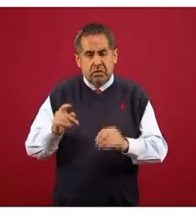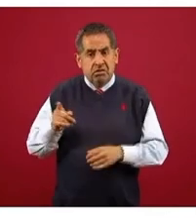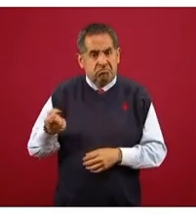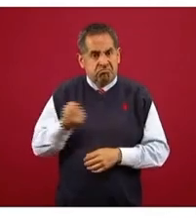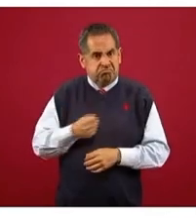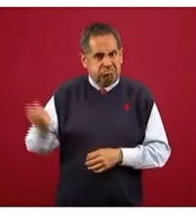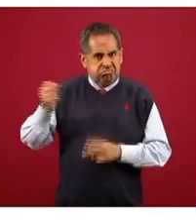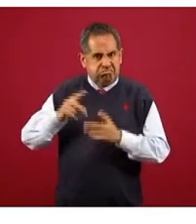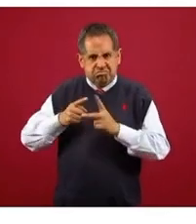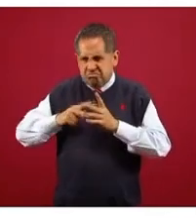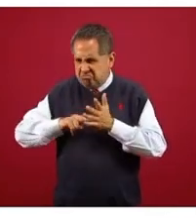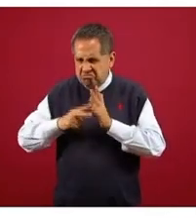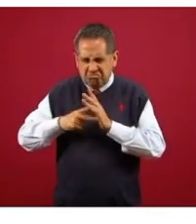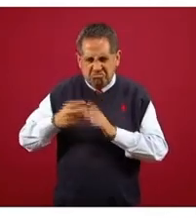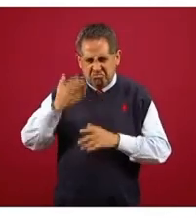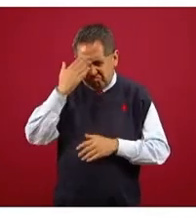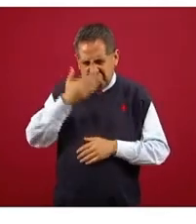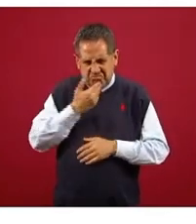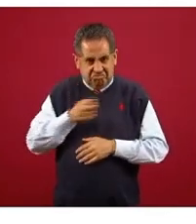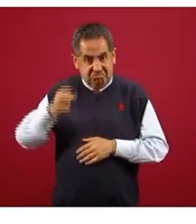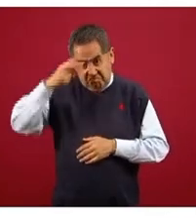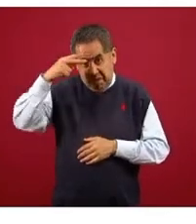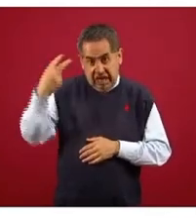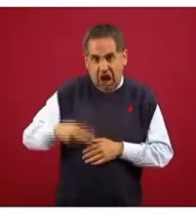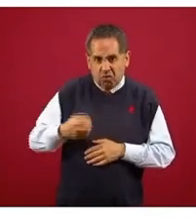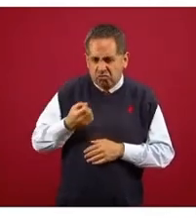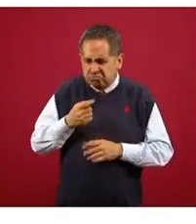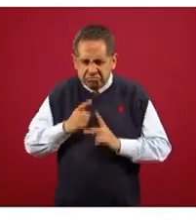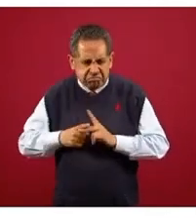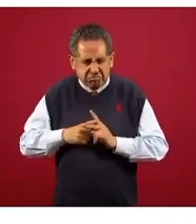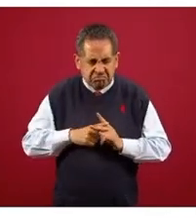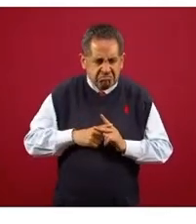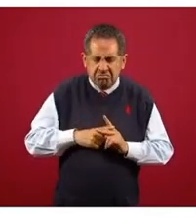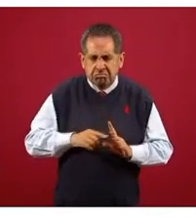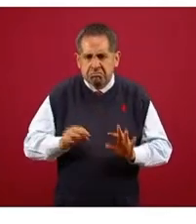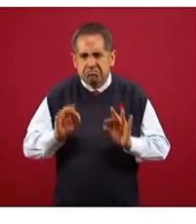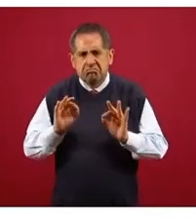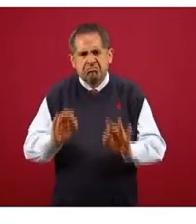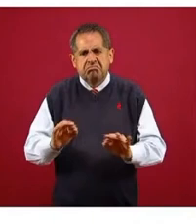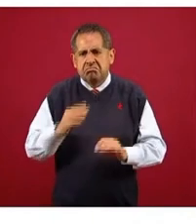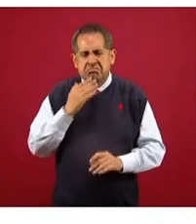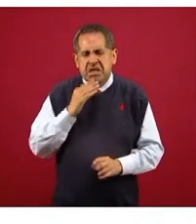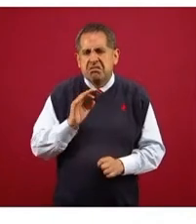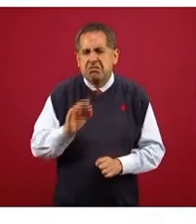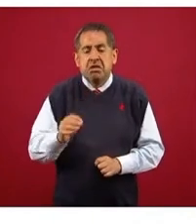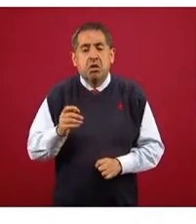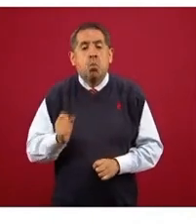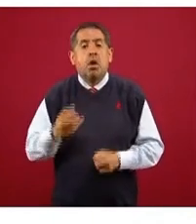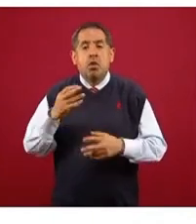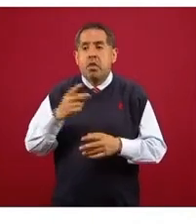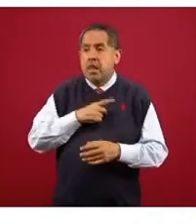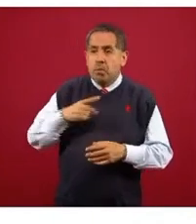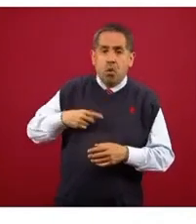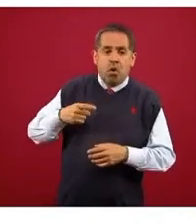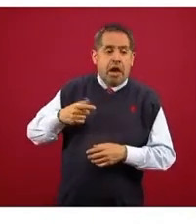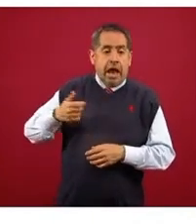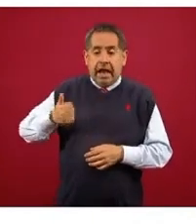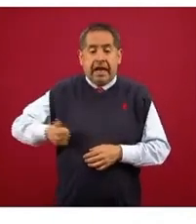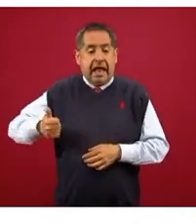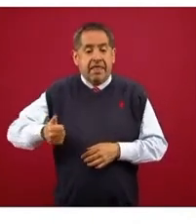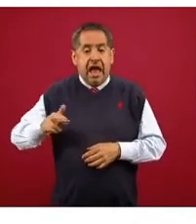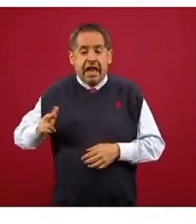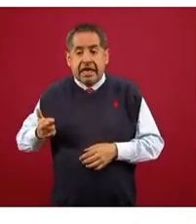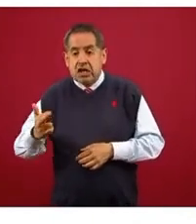ingenieros súper buenos, ingenieros mexicanos, y calcularon cuánto tenía que aportar cada río.